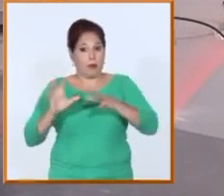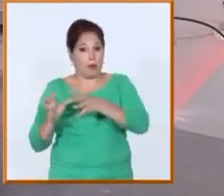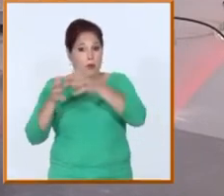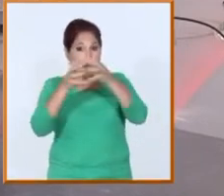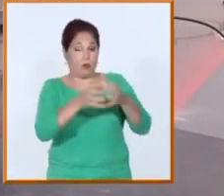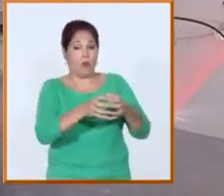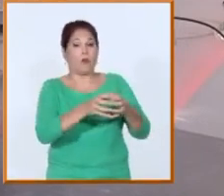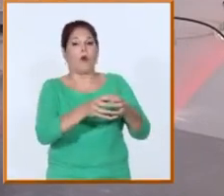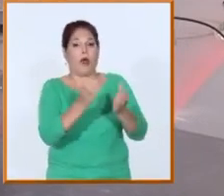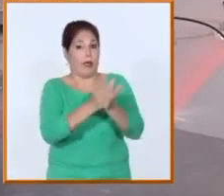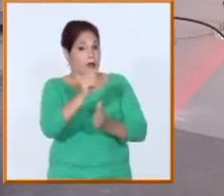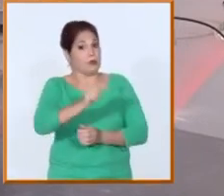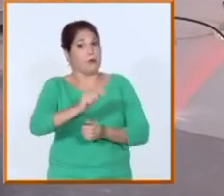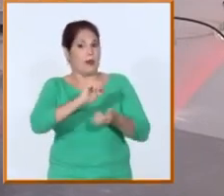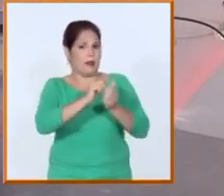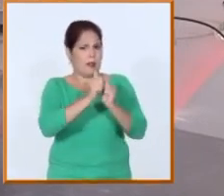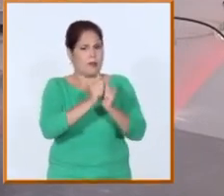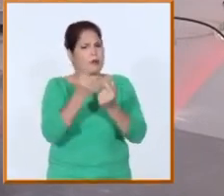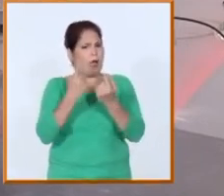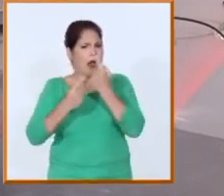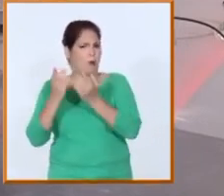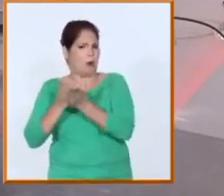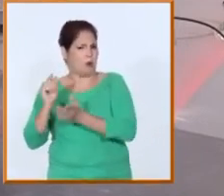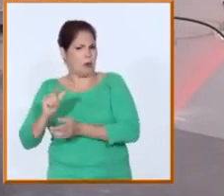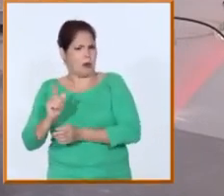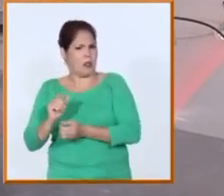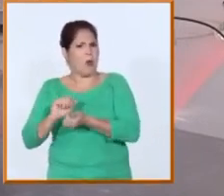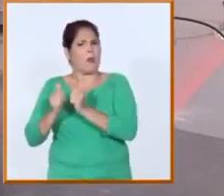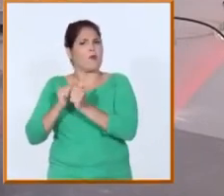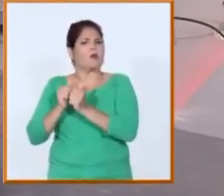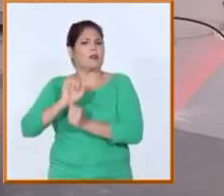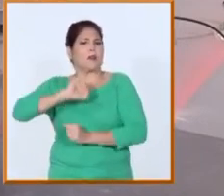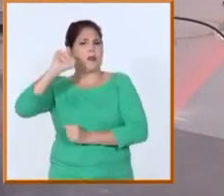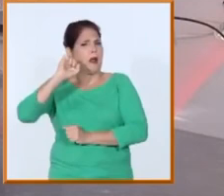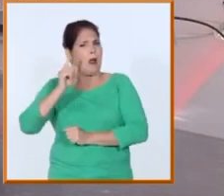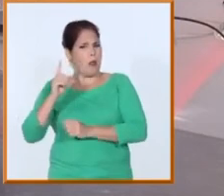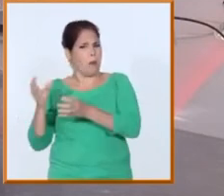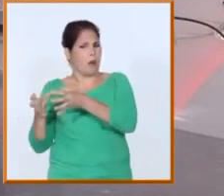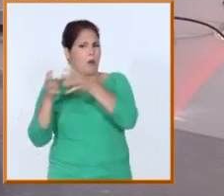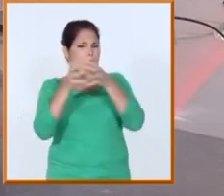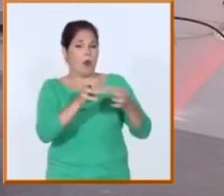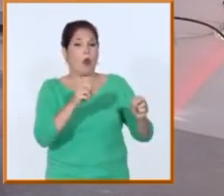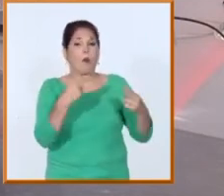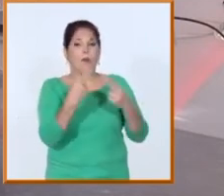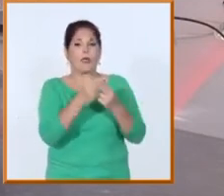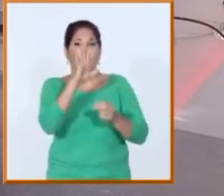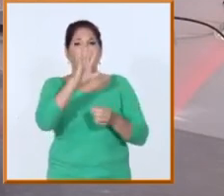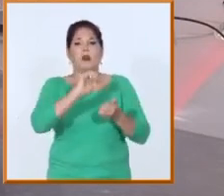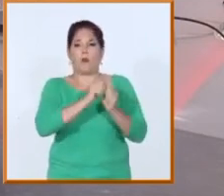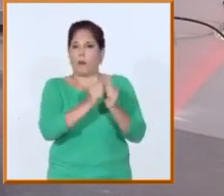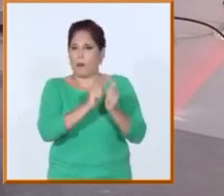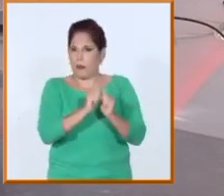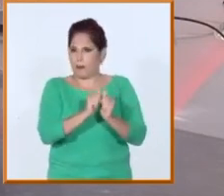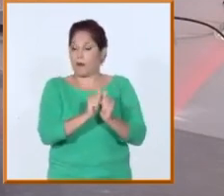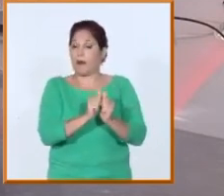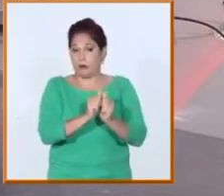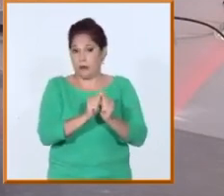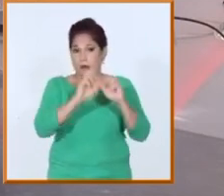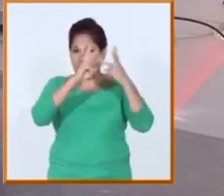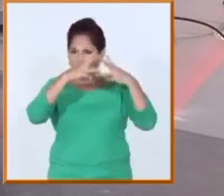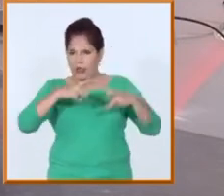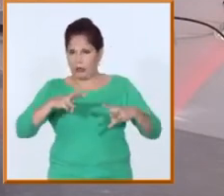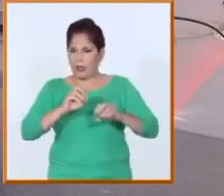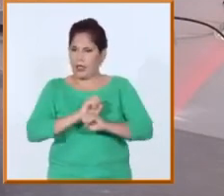de estudiantes que son deportistas destacados en educación superior competimos en 5 deportes a través de los medios se le dio seguimiento